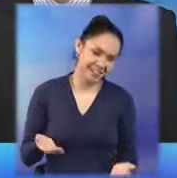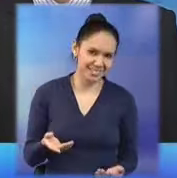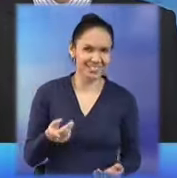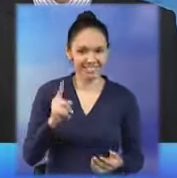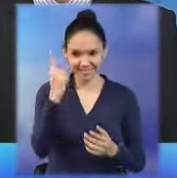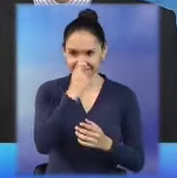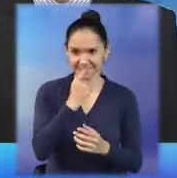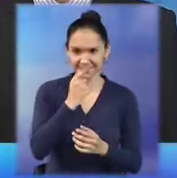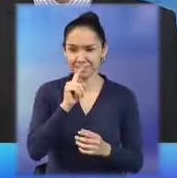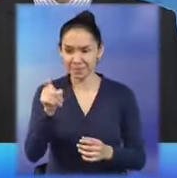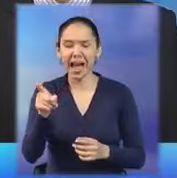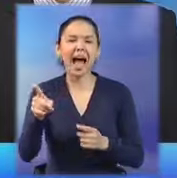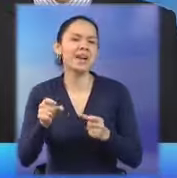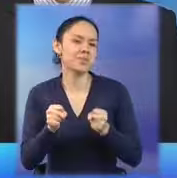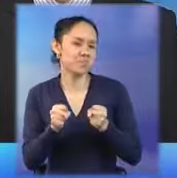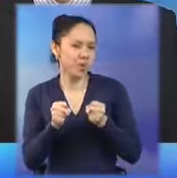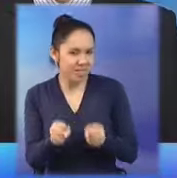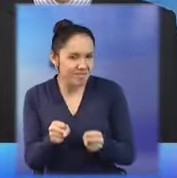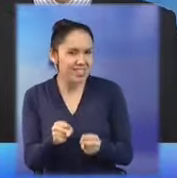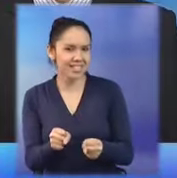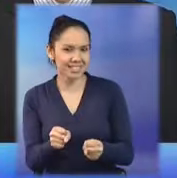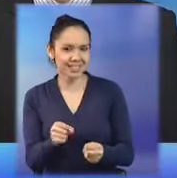usted me la está poniendo difícil.